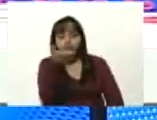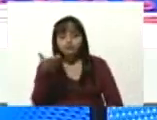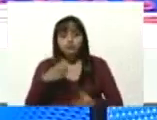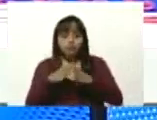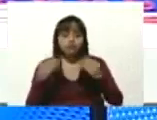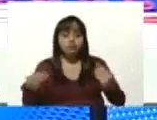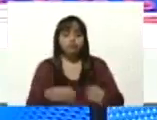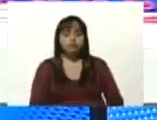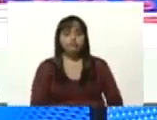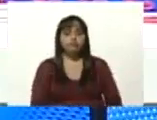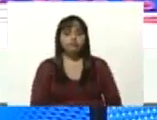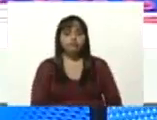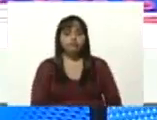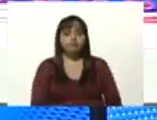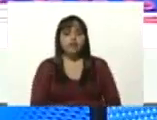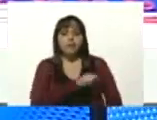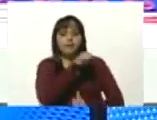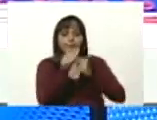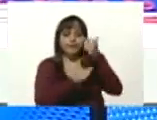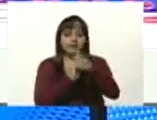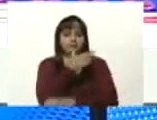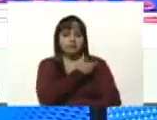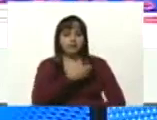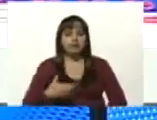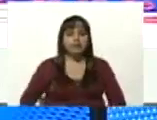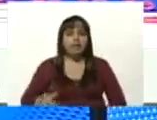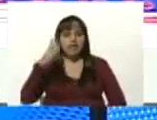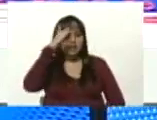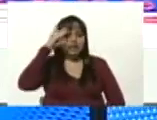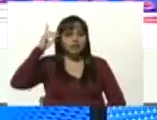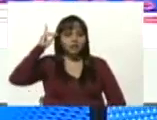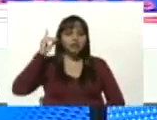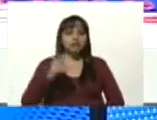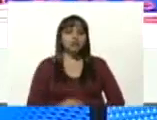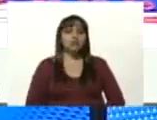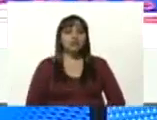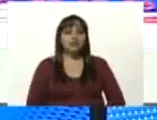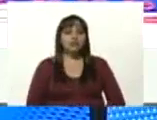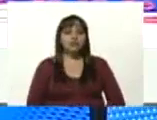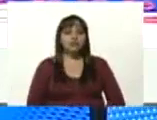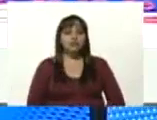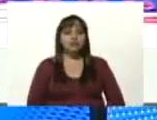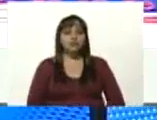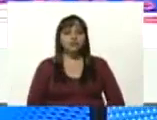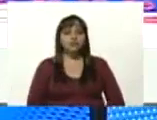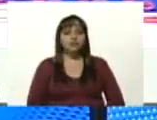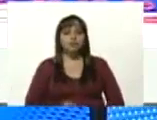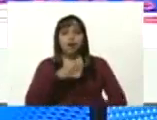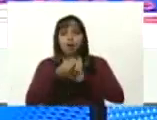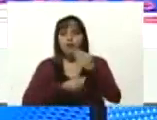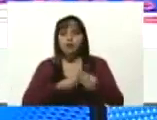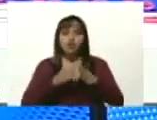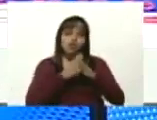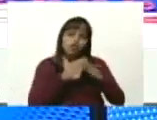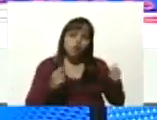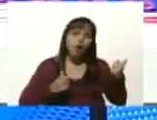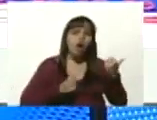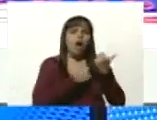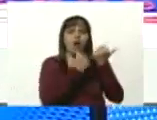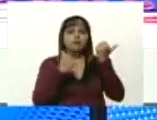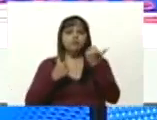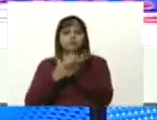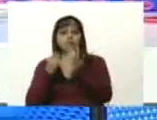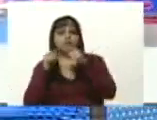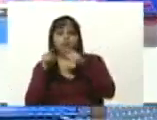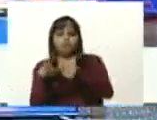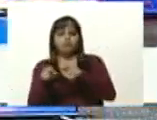señora vicepresidenta ejecutiva Delcy Rodríguez vamos a darle todo el respaldo a